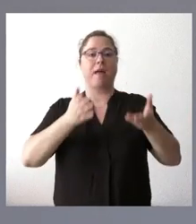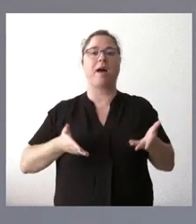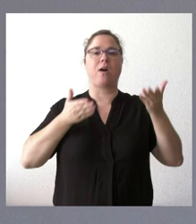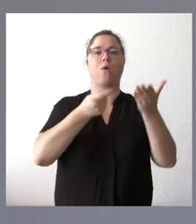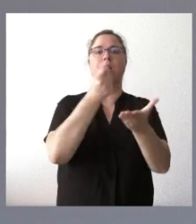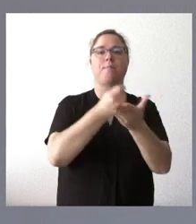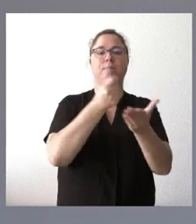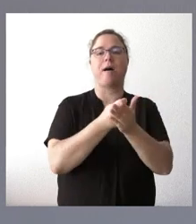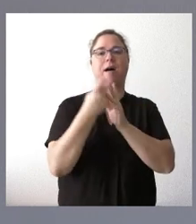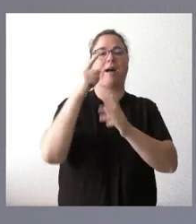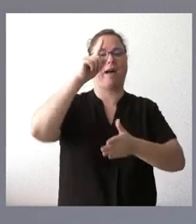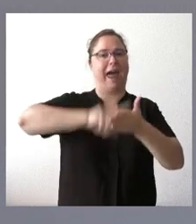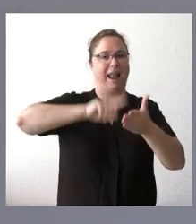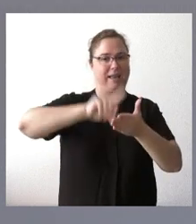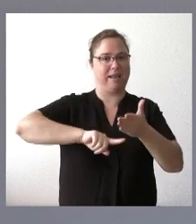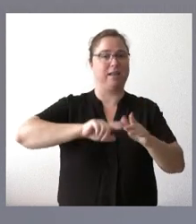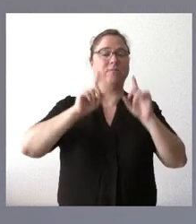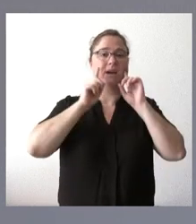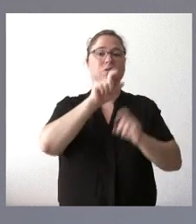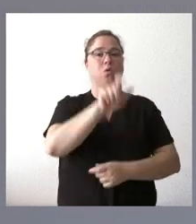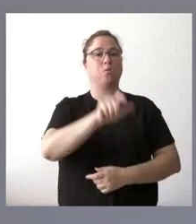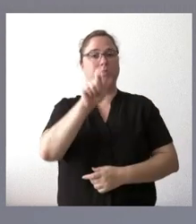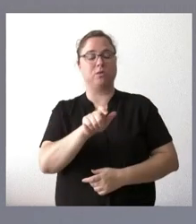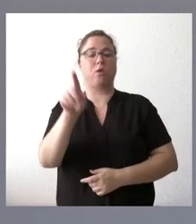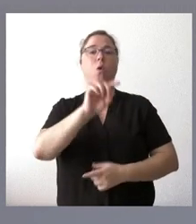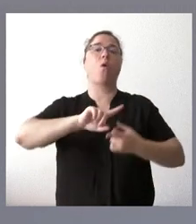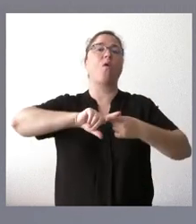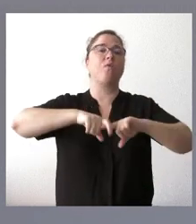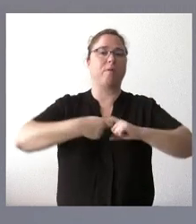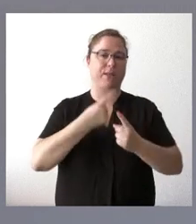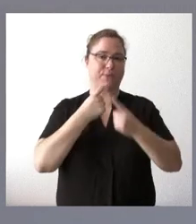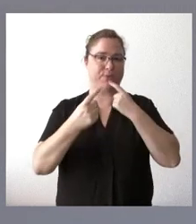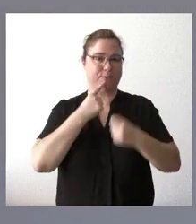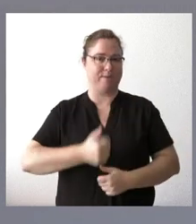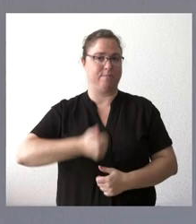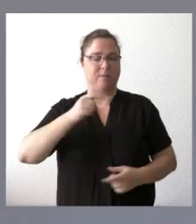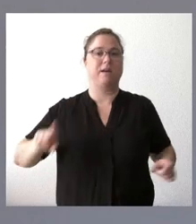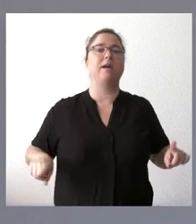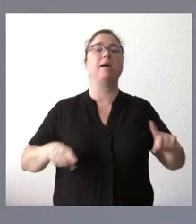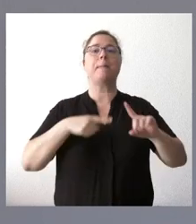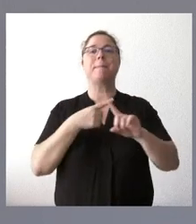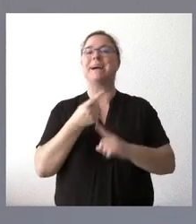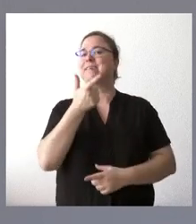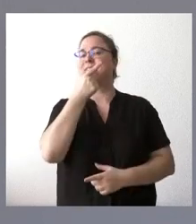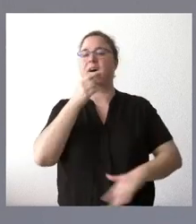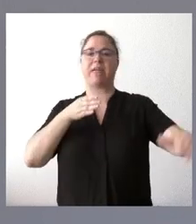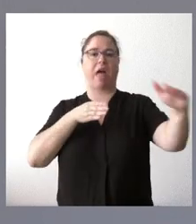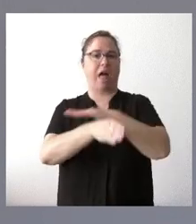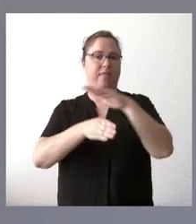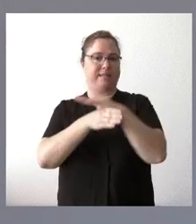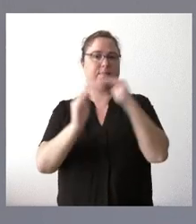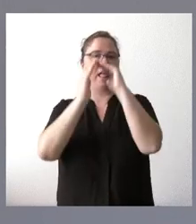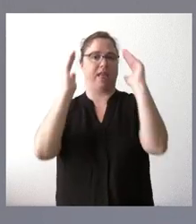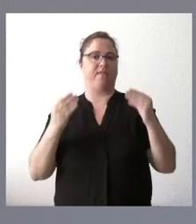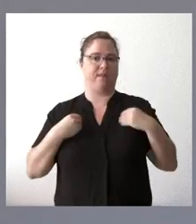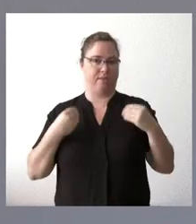la vivienda para aquellas personas y familias con más dificultades y la mejora de la accesibilidad en las viviendas.